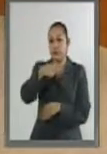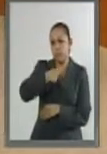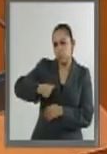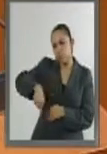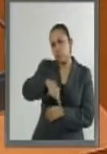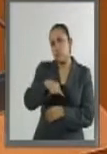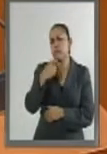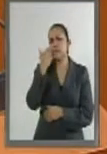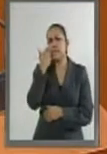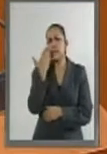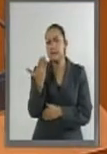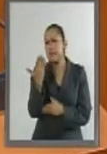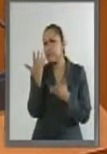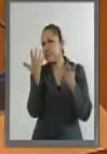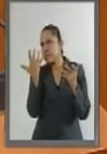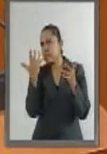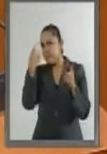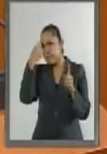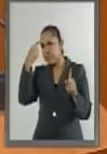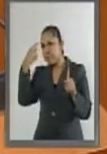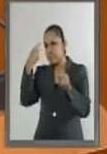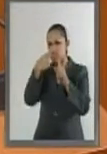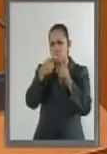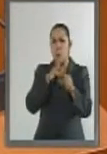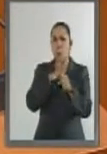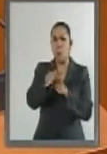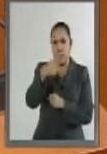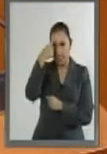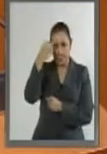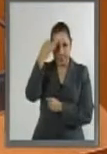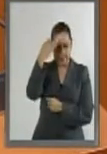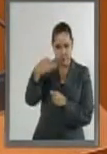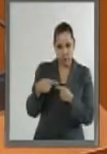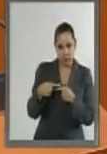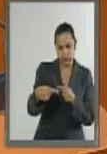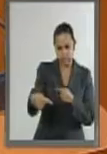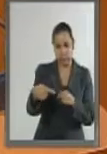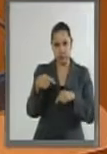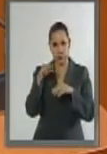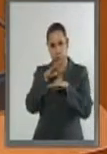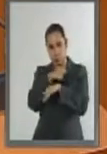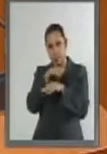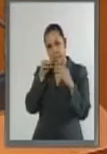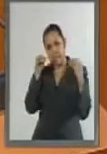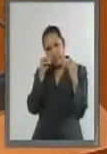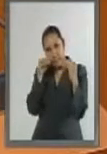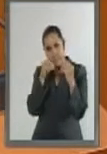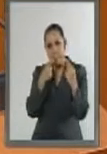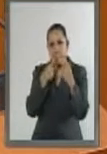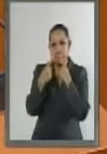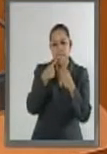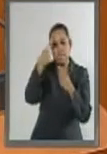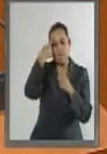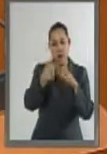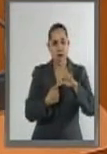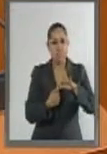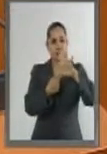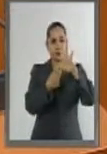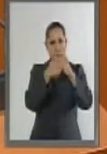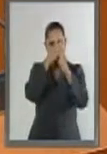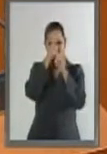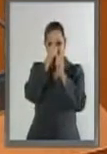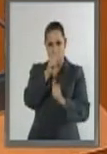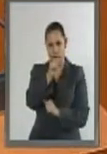y nuestro supremo interés respecto al inicio del proceso de renegociación del